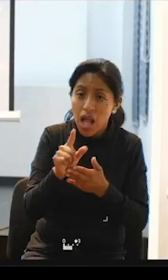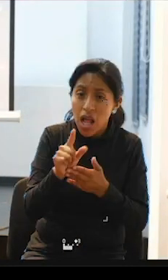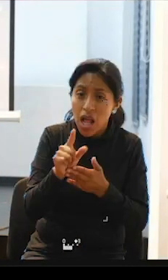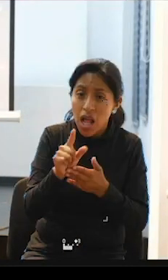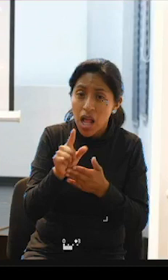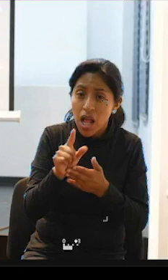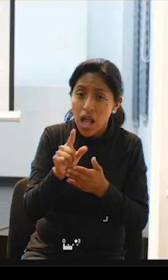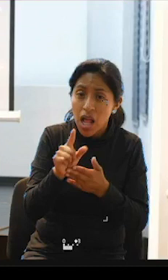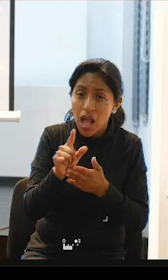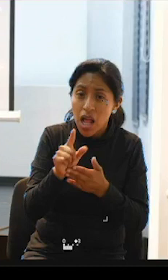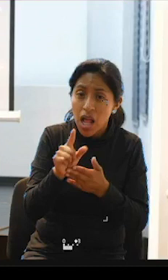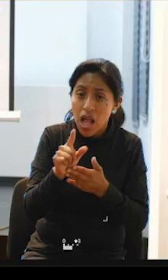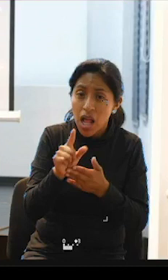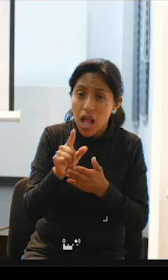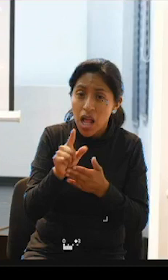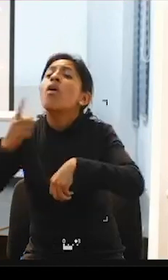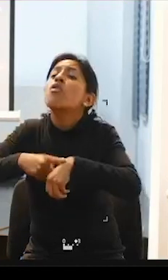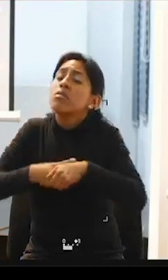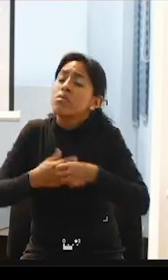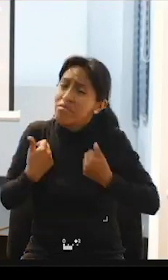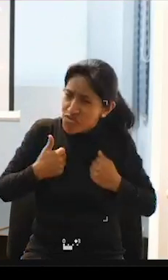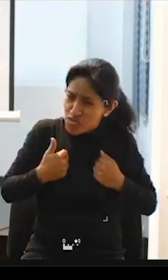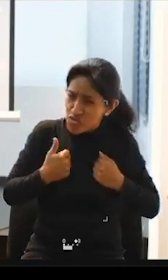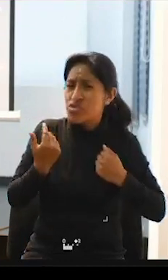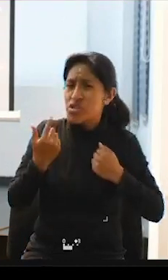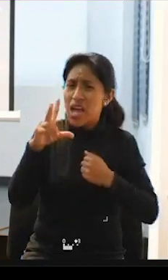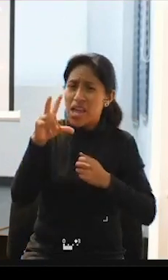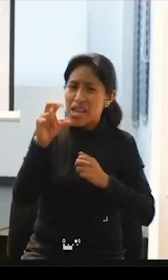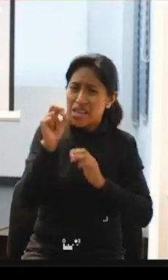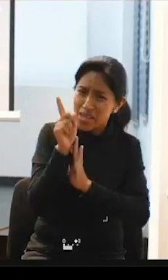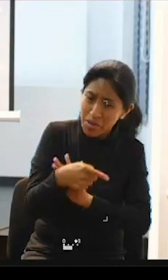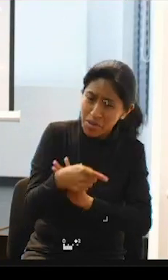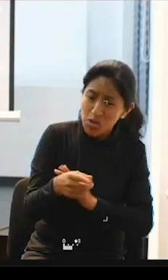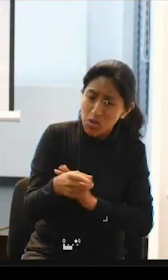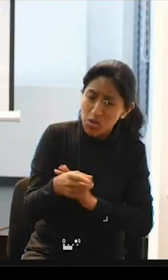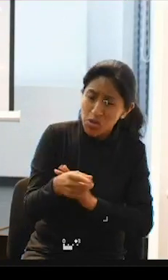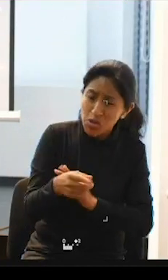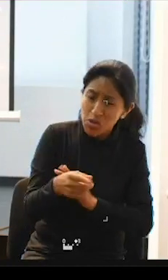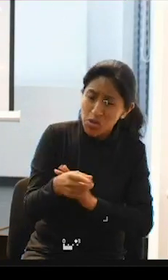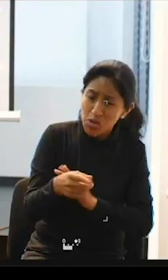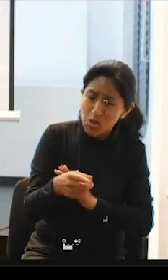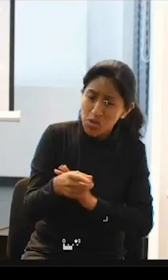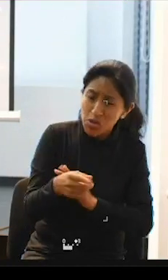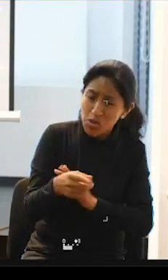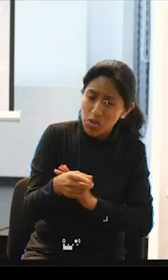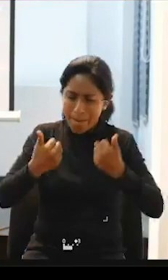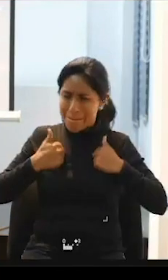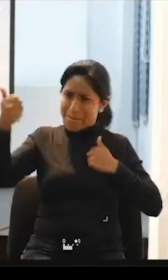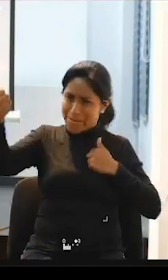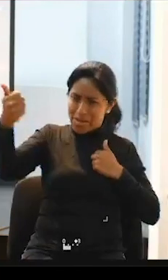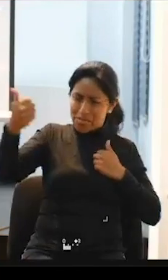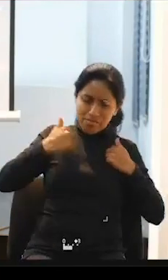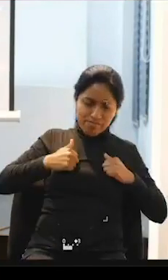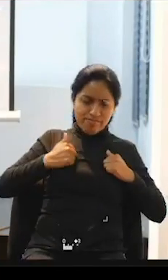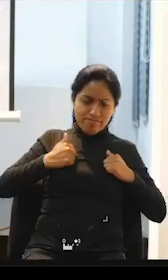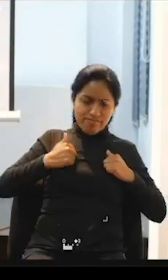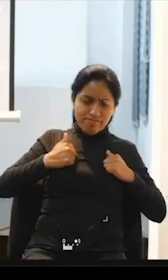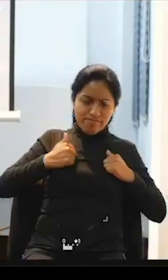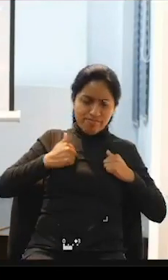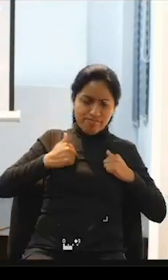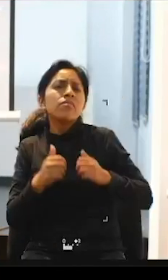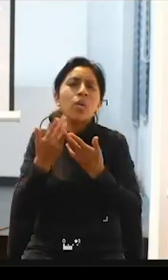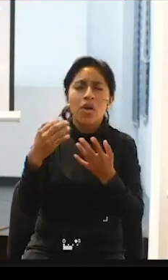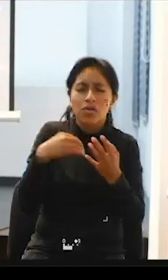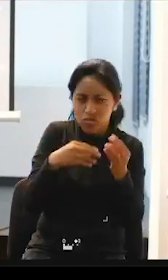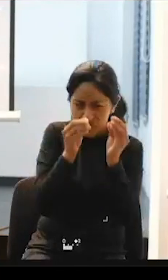cuánto tiempo de ducharte o sea solo para que te meta la ducha o quieres que te bañe todo entonces ahí calculamos las horas